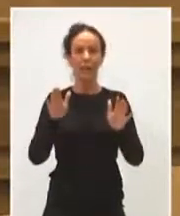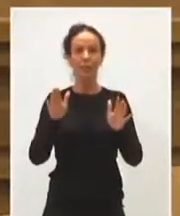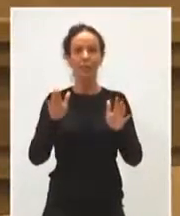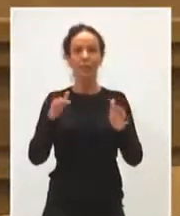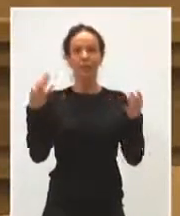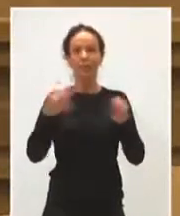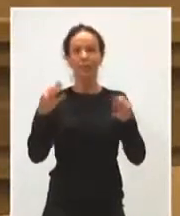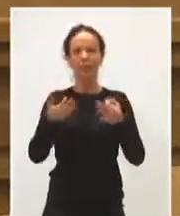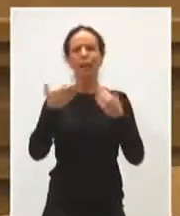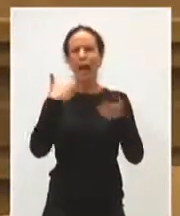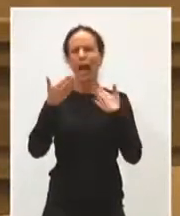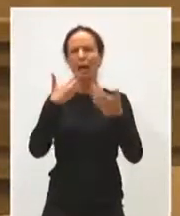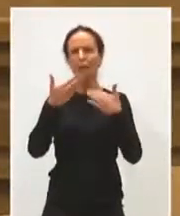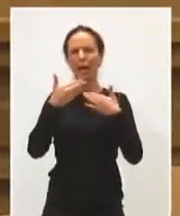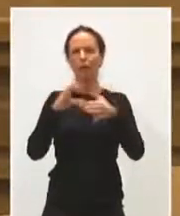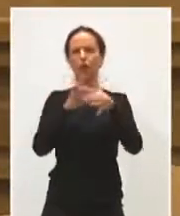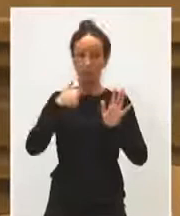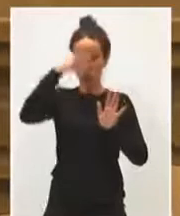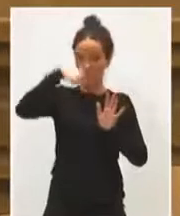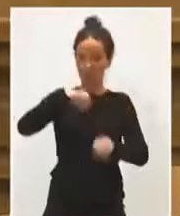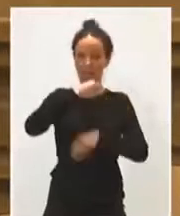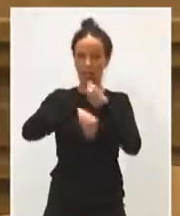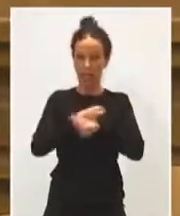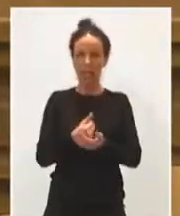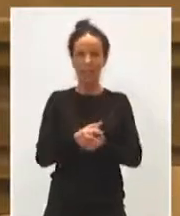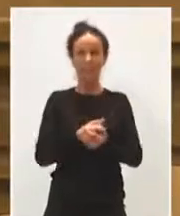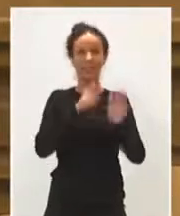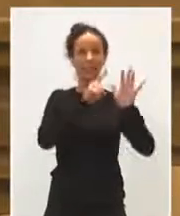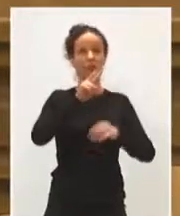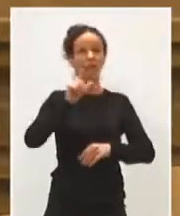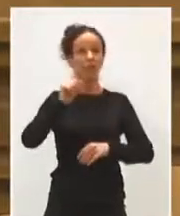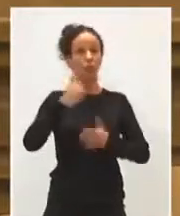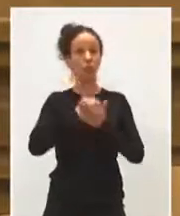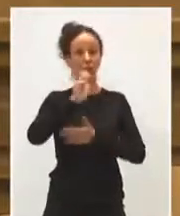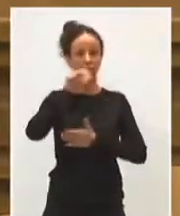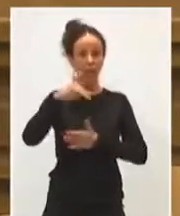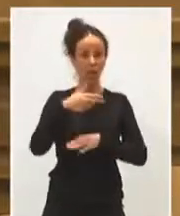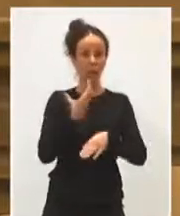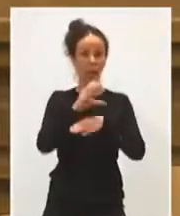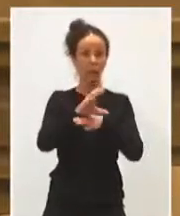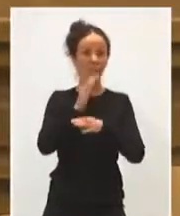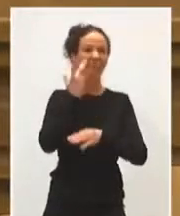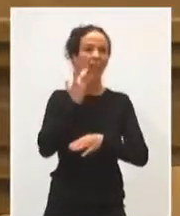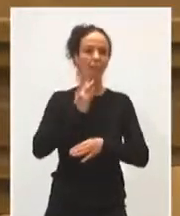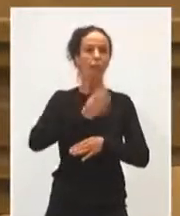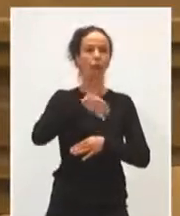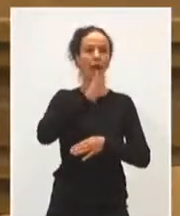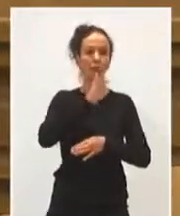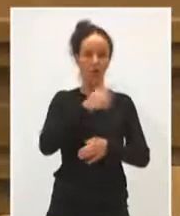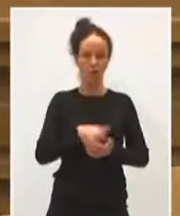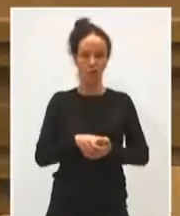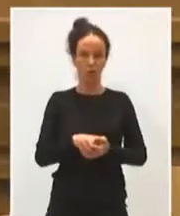funcionamiento de las confederaciones hidrográficas en toda España. 621 millones de euros, como digo, en depuración, pero es que